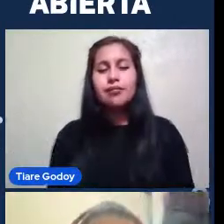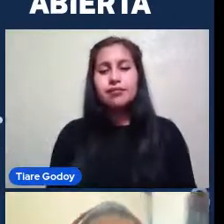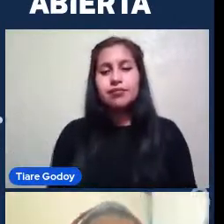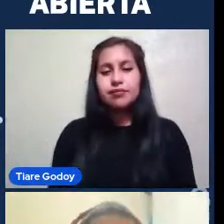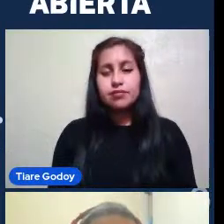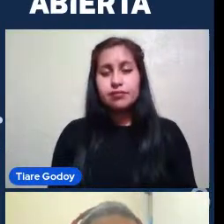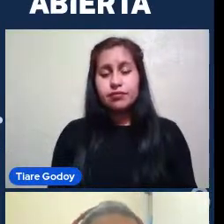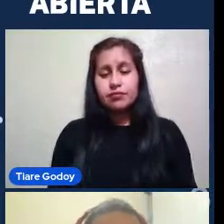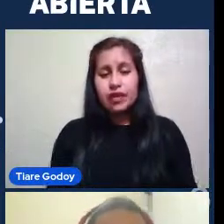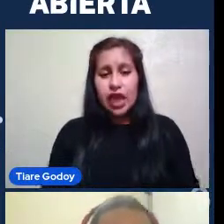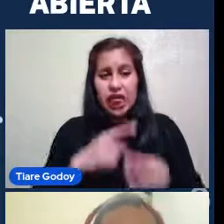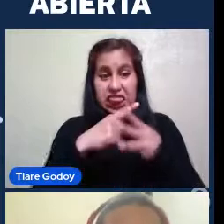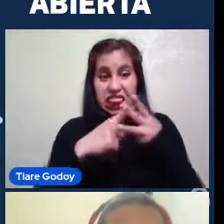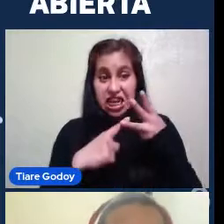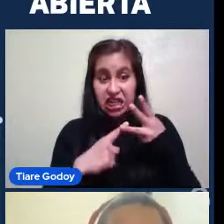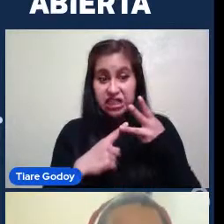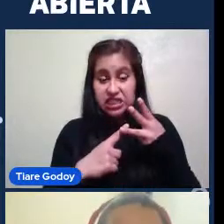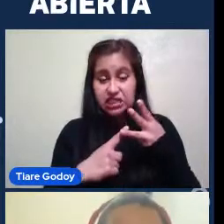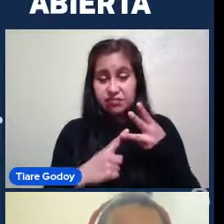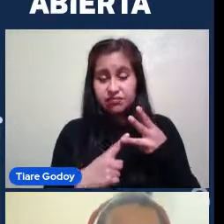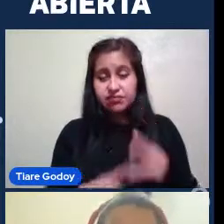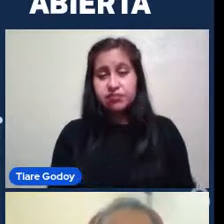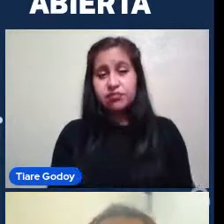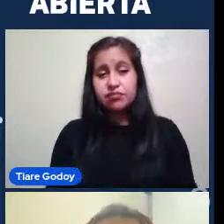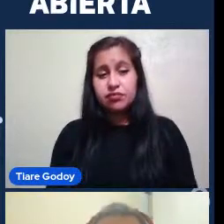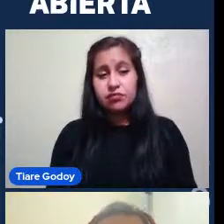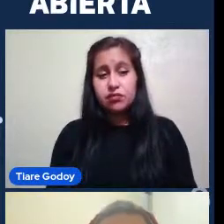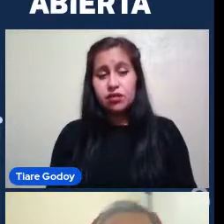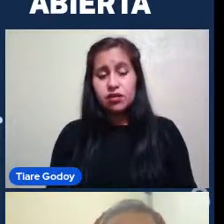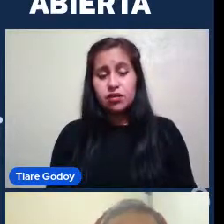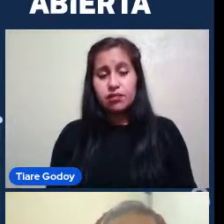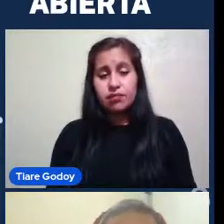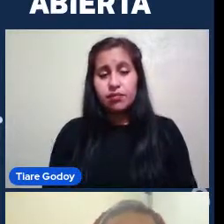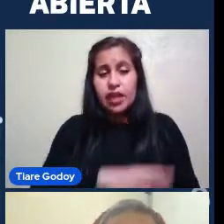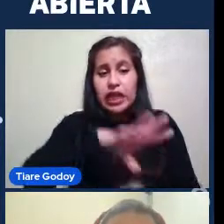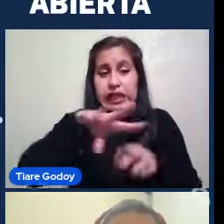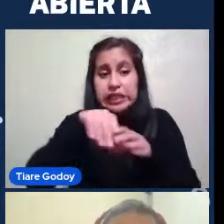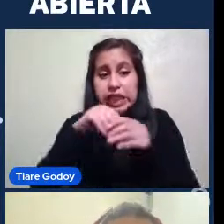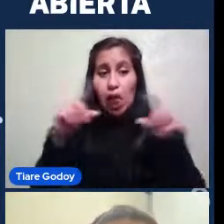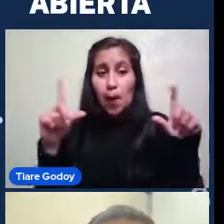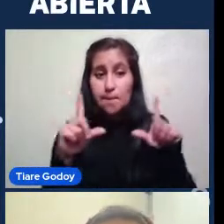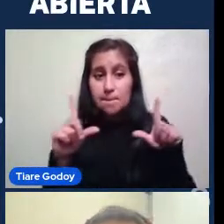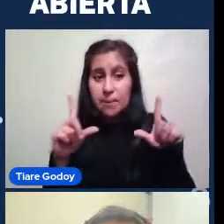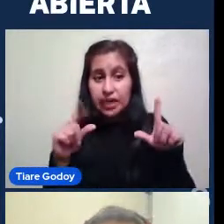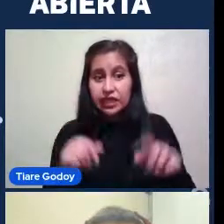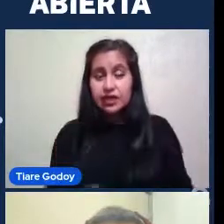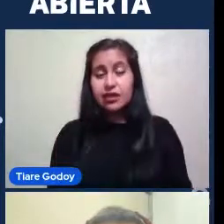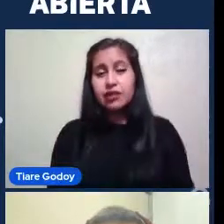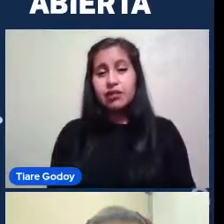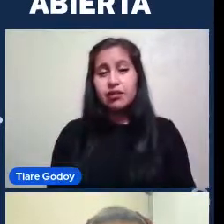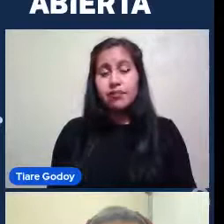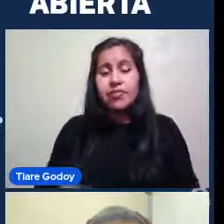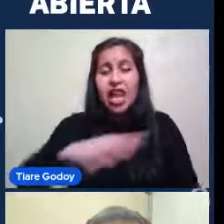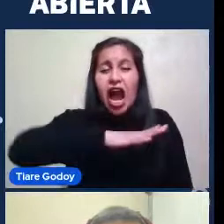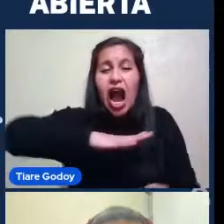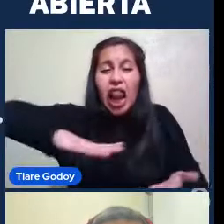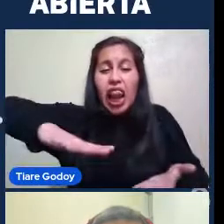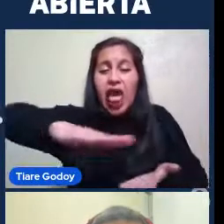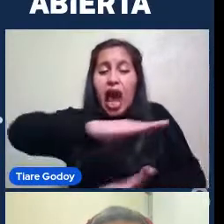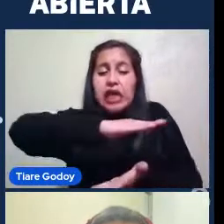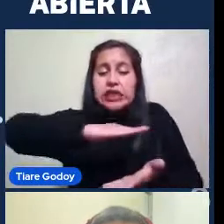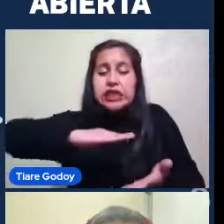tres Que están Acá Que Formaban Parte De nuestra Imagen Voy a volver Un momento Las galaxias Espirales